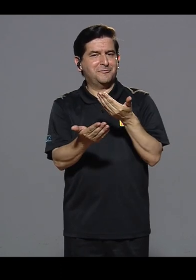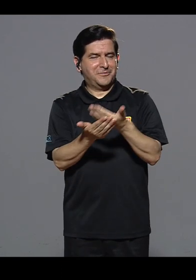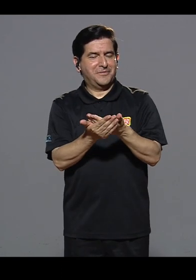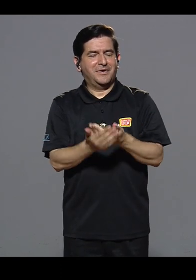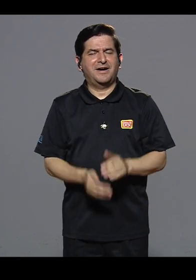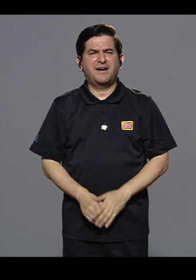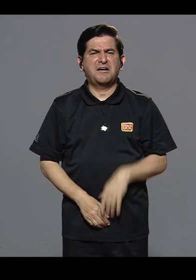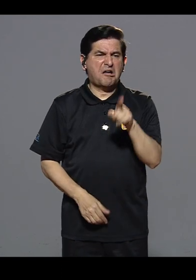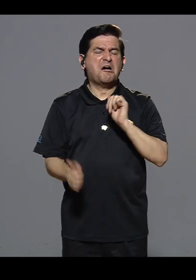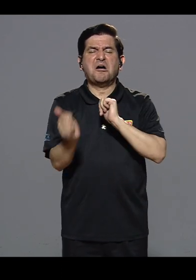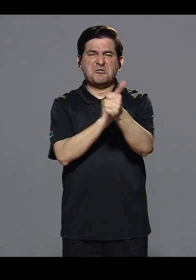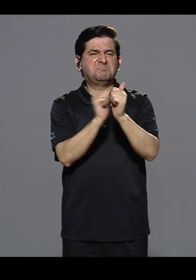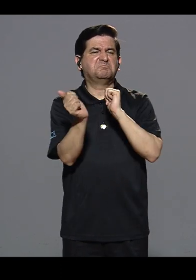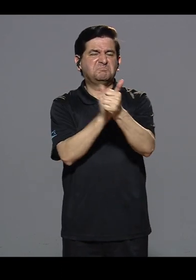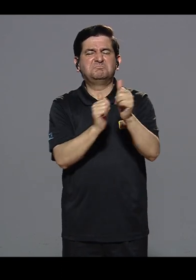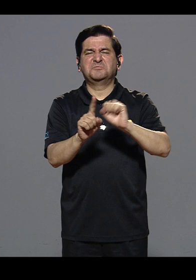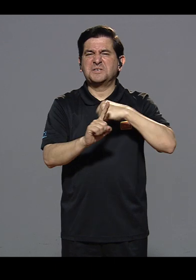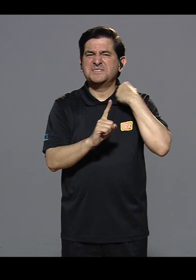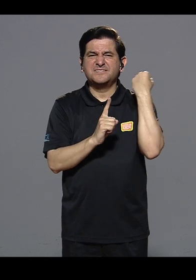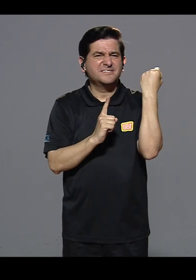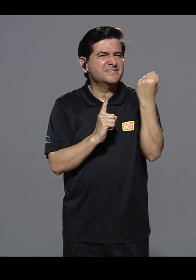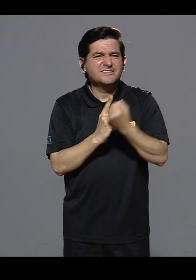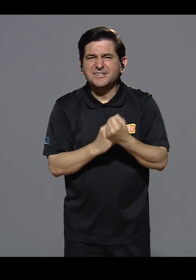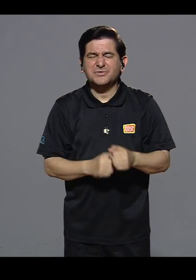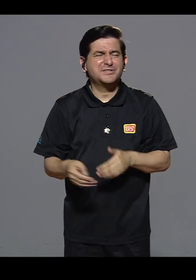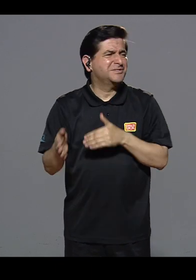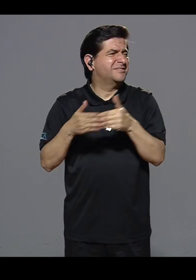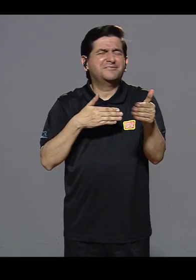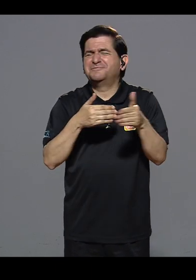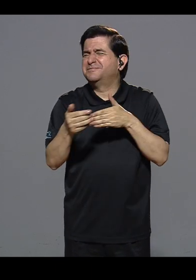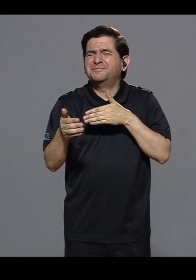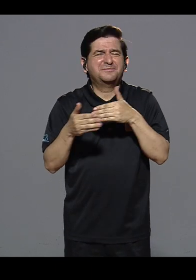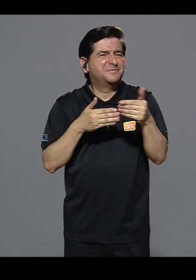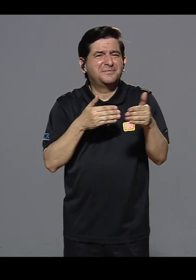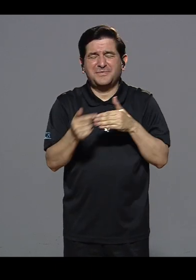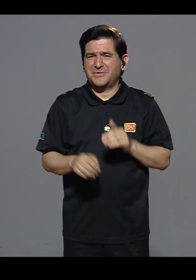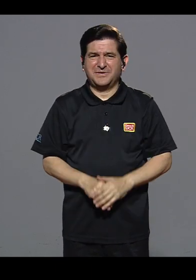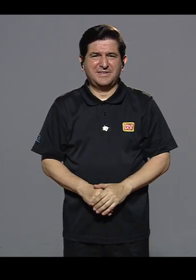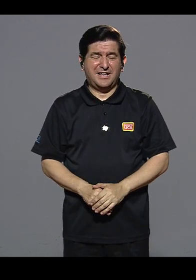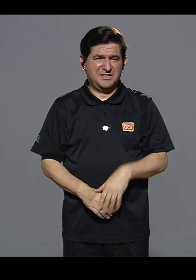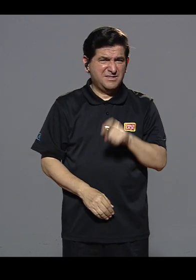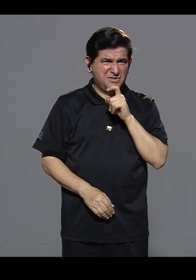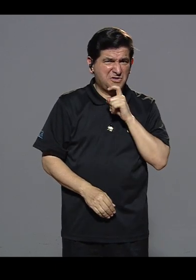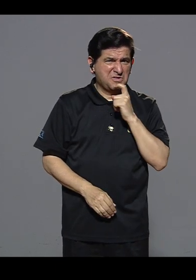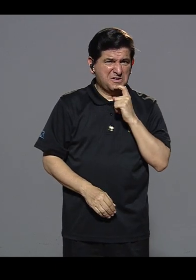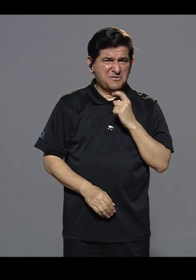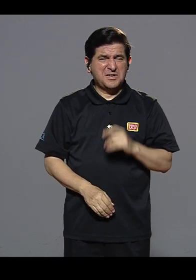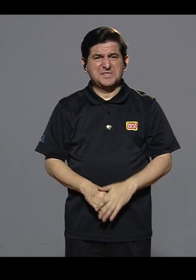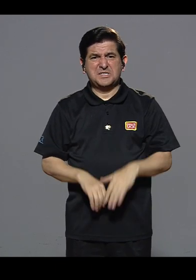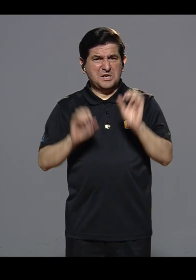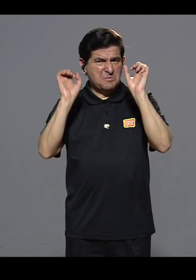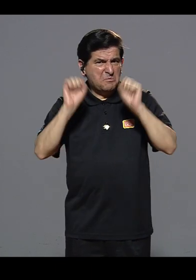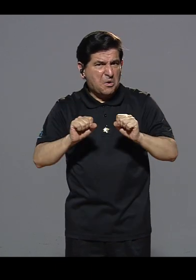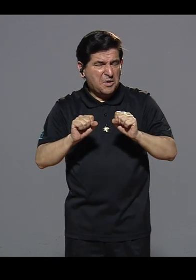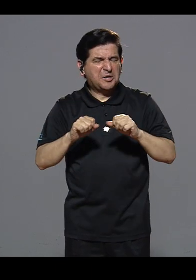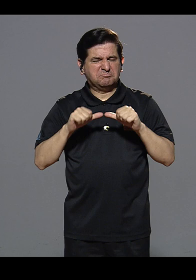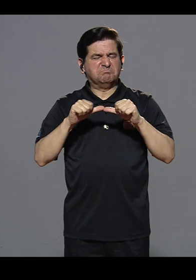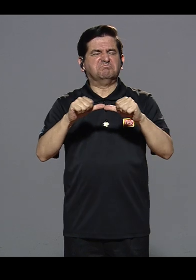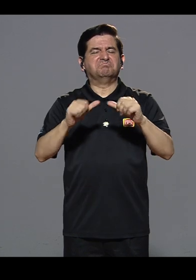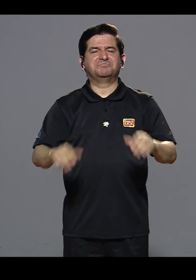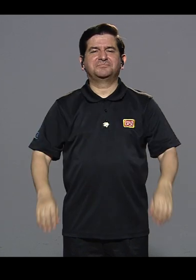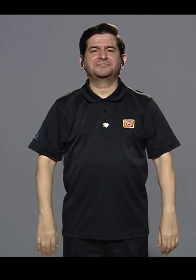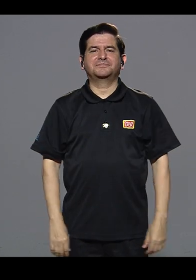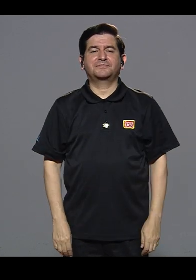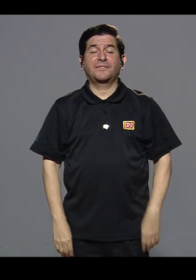puede demostrarles que, bueno, eso se supera, que las situaciones, independientemente de lo difícil que